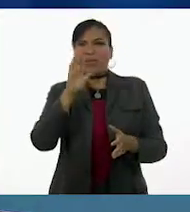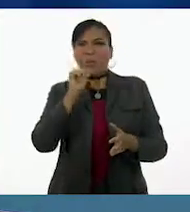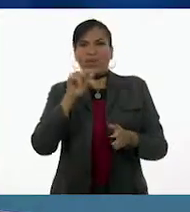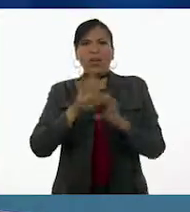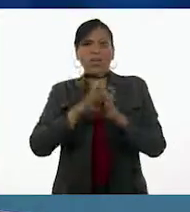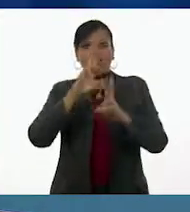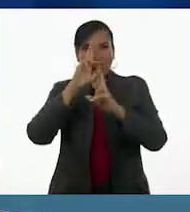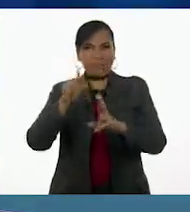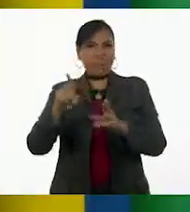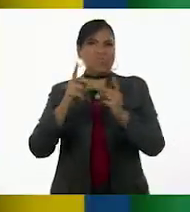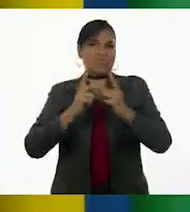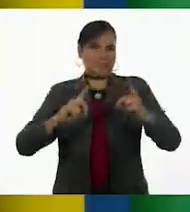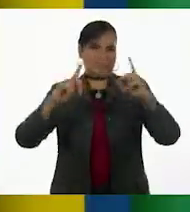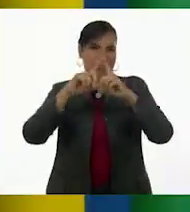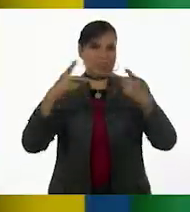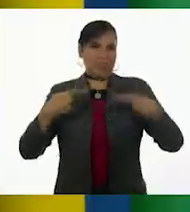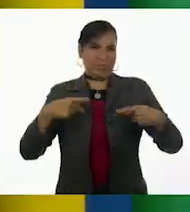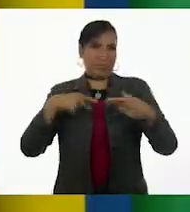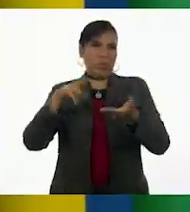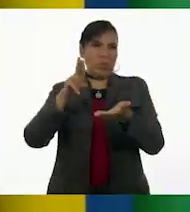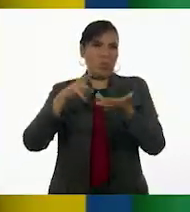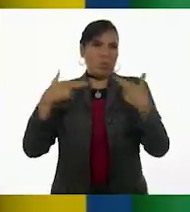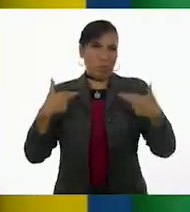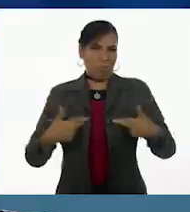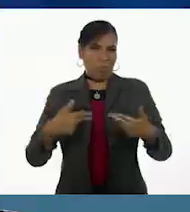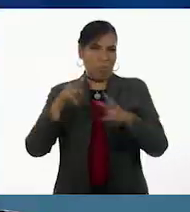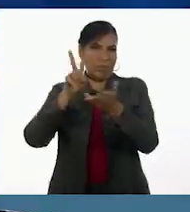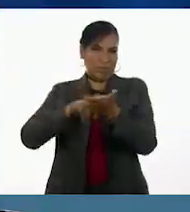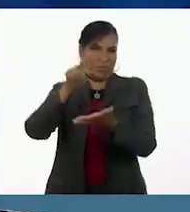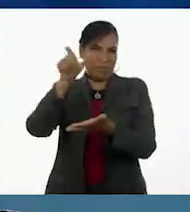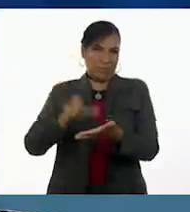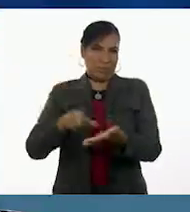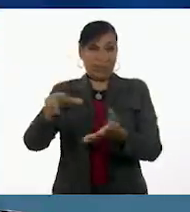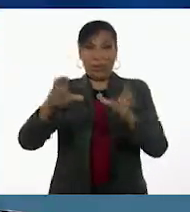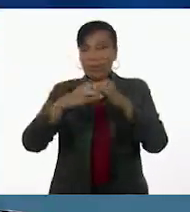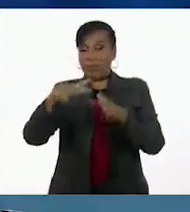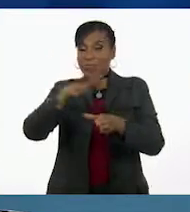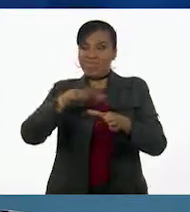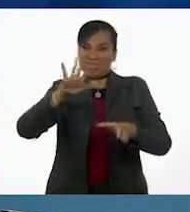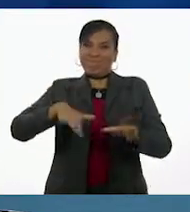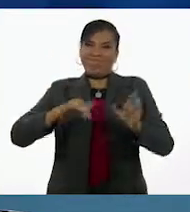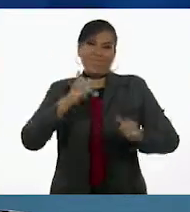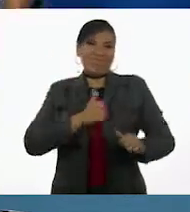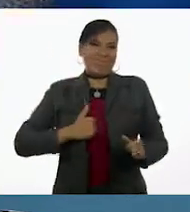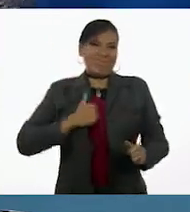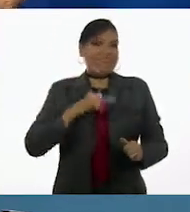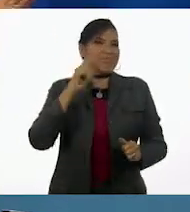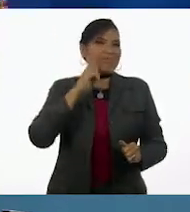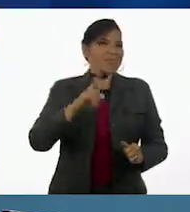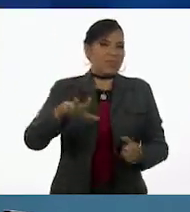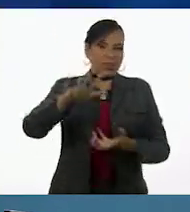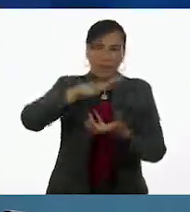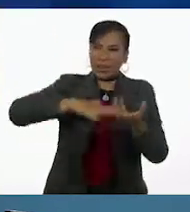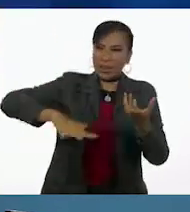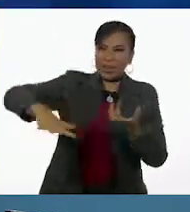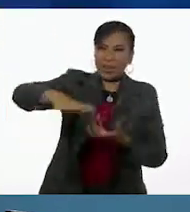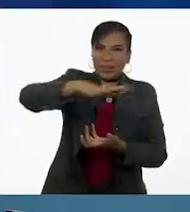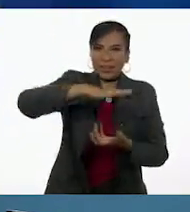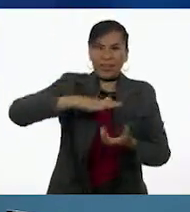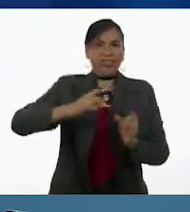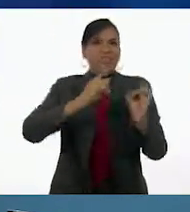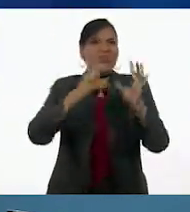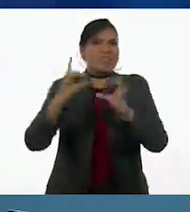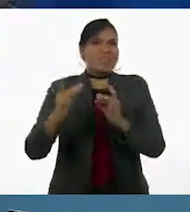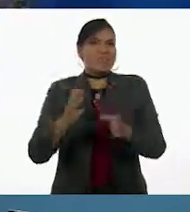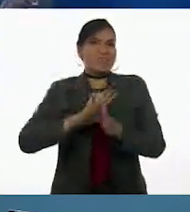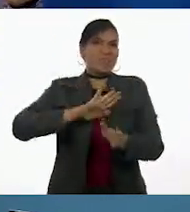dignidad humana. ¿En nuestra comunidad? Así es, desafortunadamente podemos ver a nuestro alrededor casos